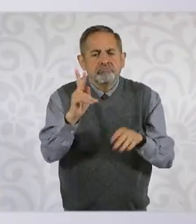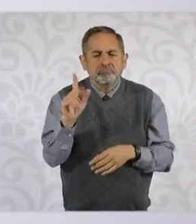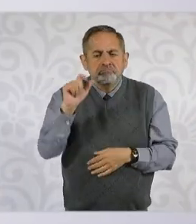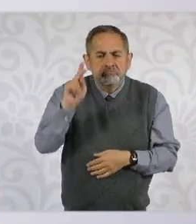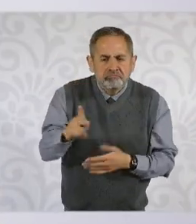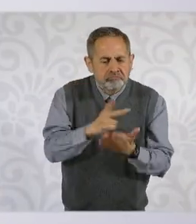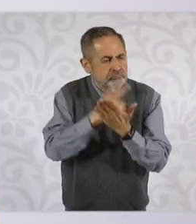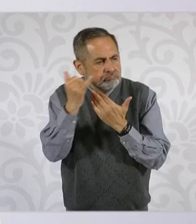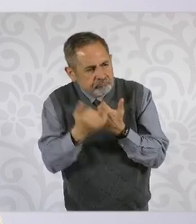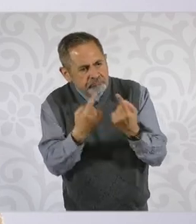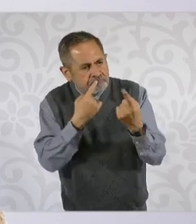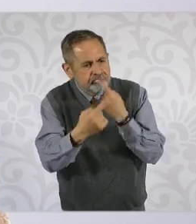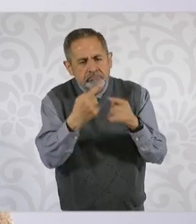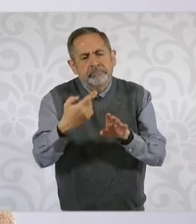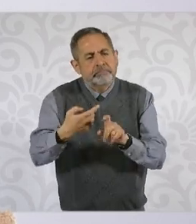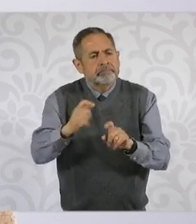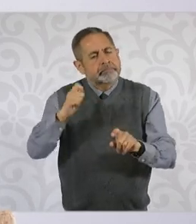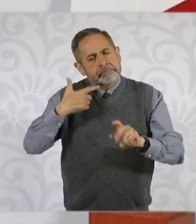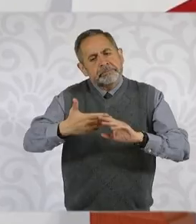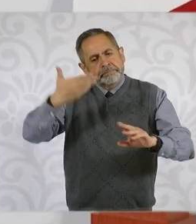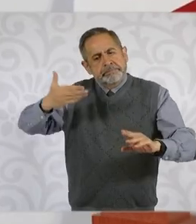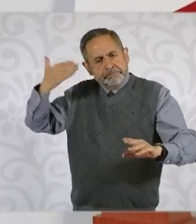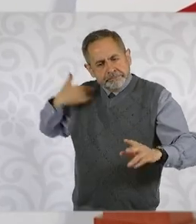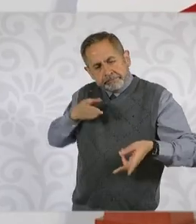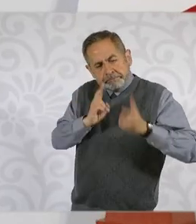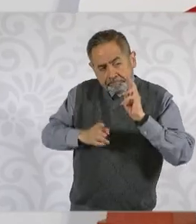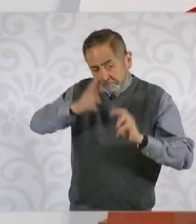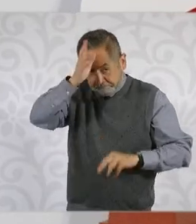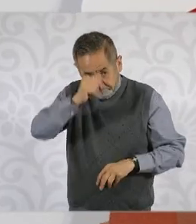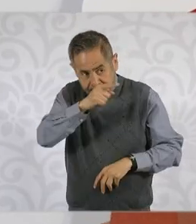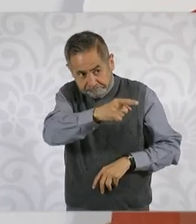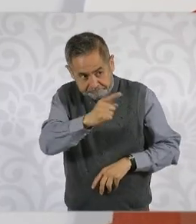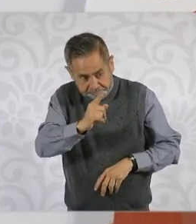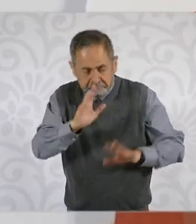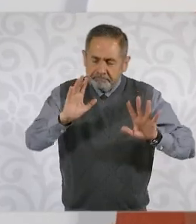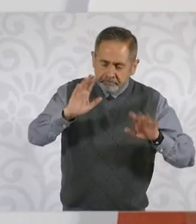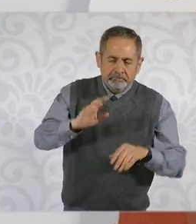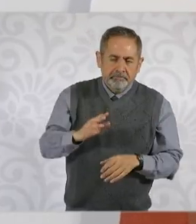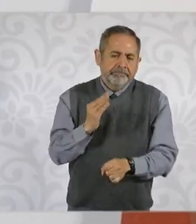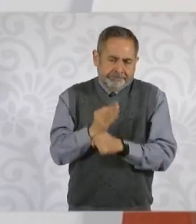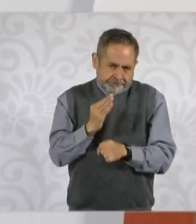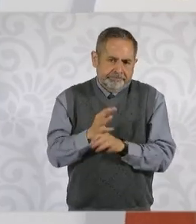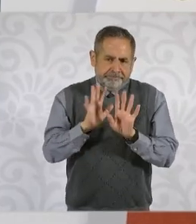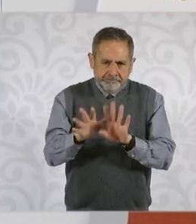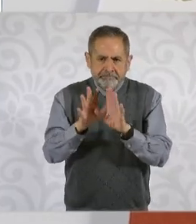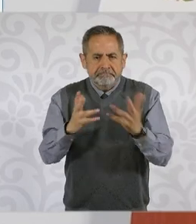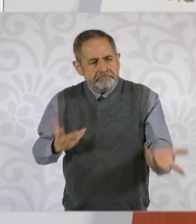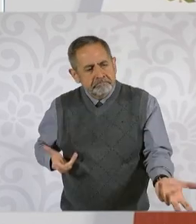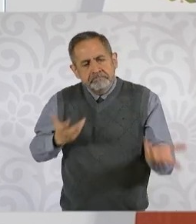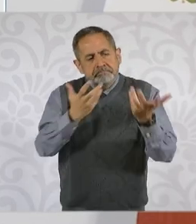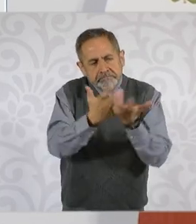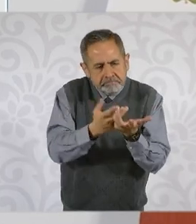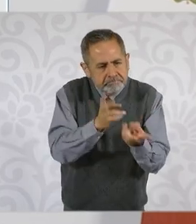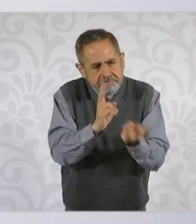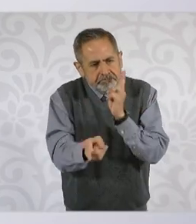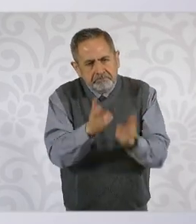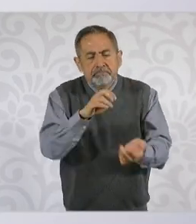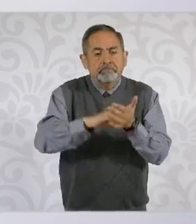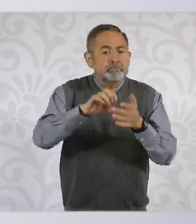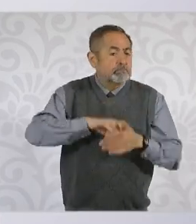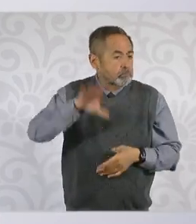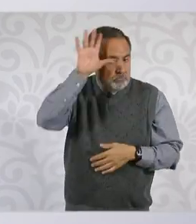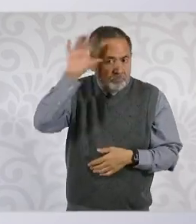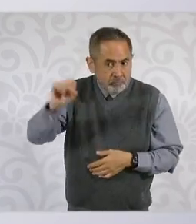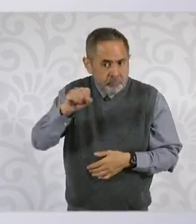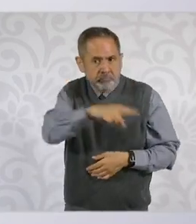previamente estuvimos platicando. Entonces, en Morelos nos reunimos con la